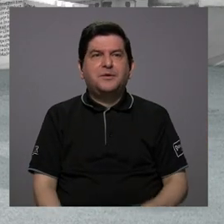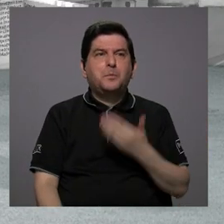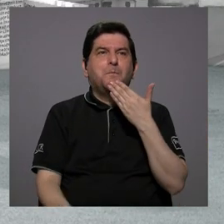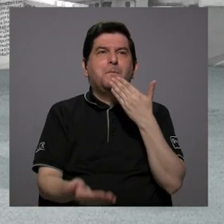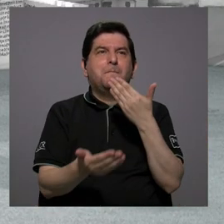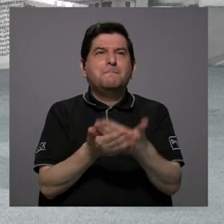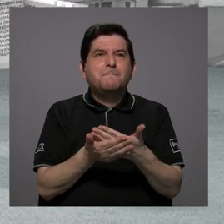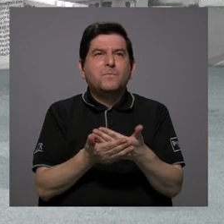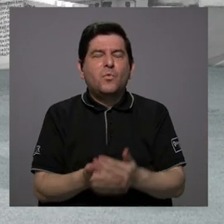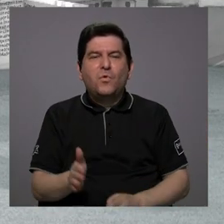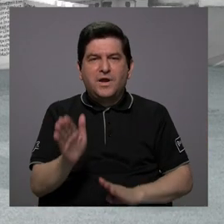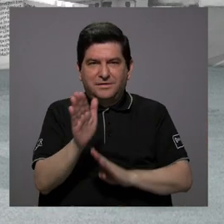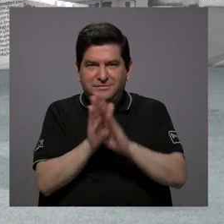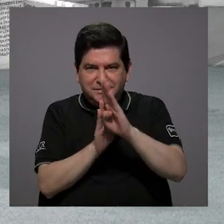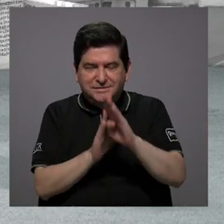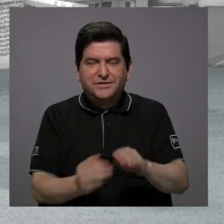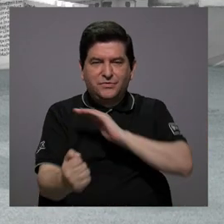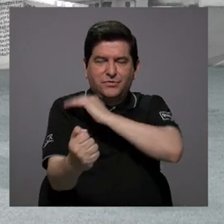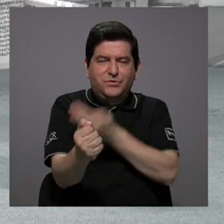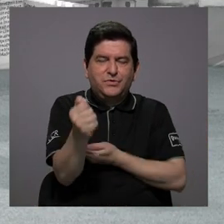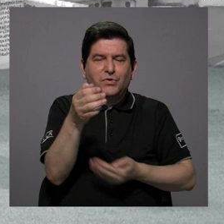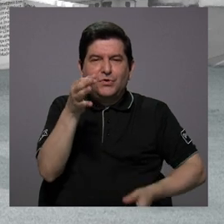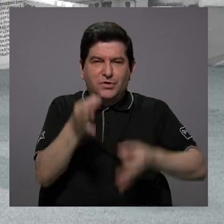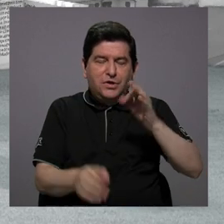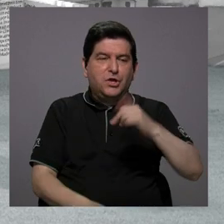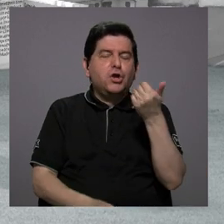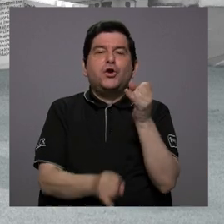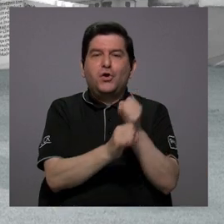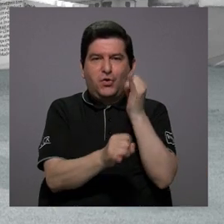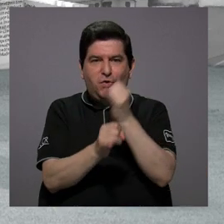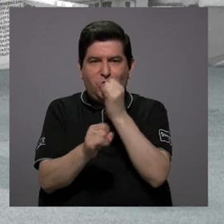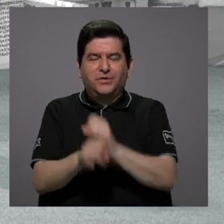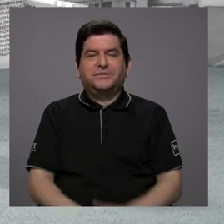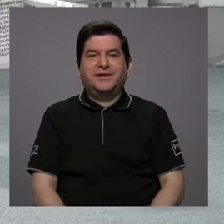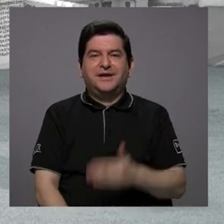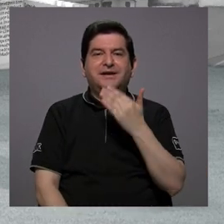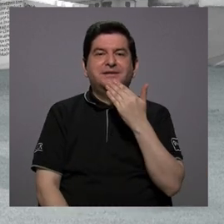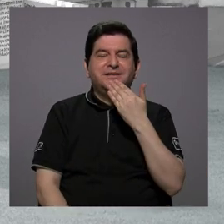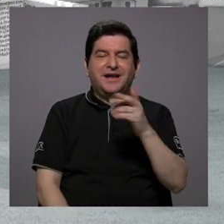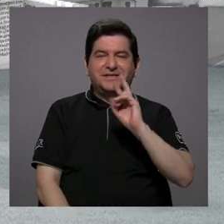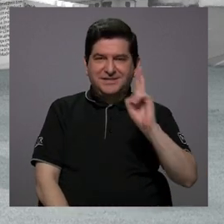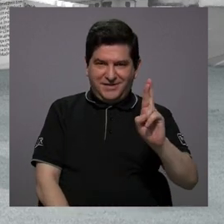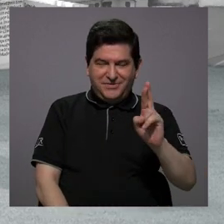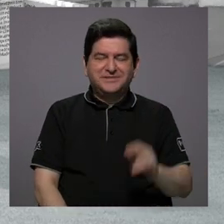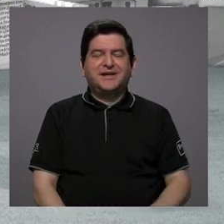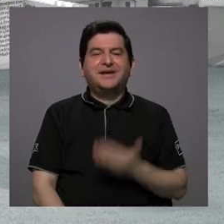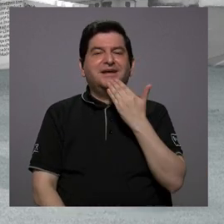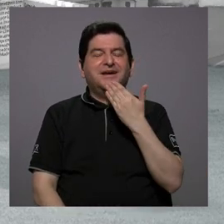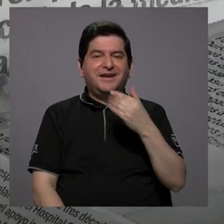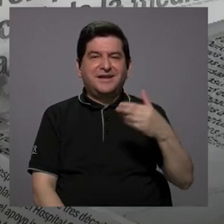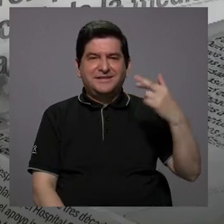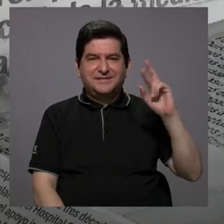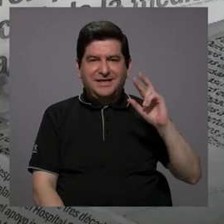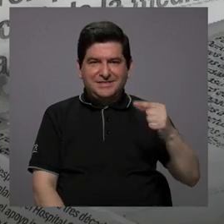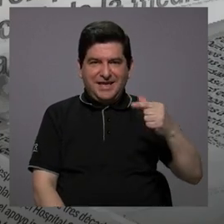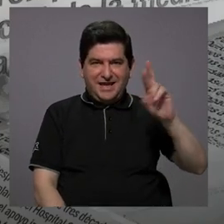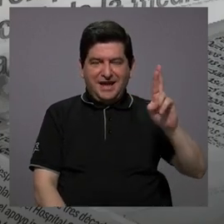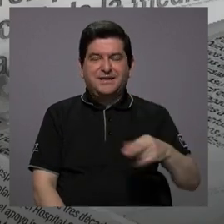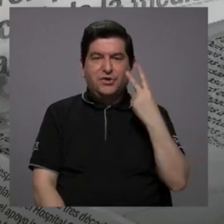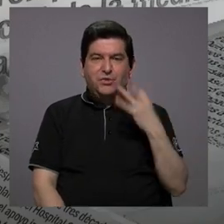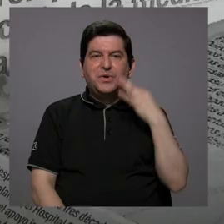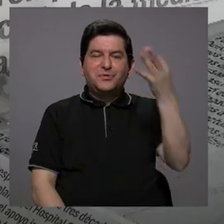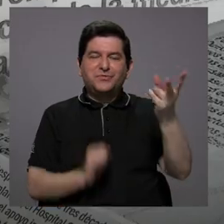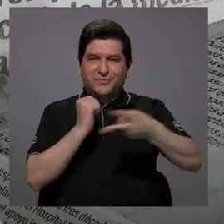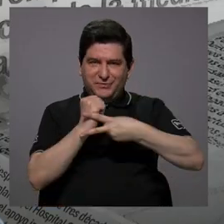desempeño del Poder Judicial y otras instituciones. Muchas gracias, doña Roxana. Muchas gracias, don Gerardo. Y nos vemos la